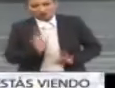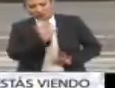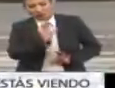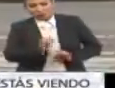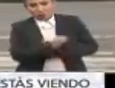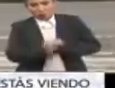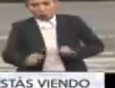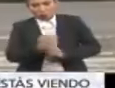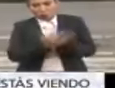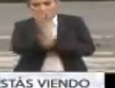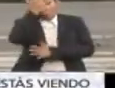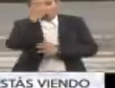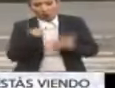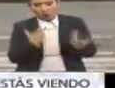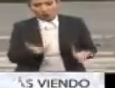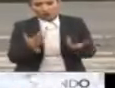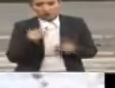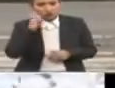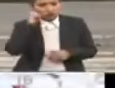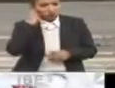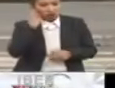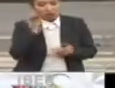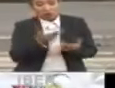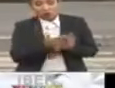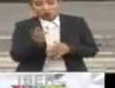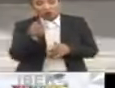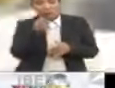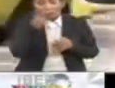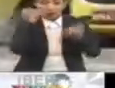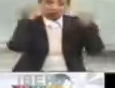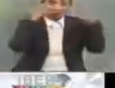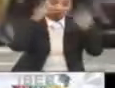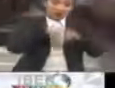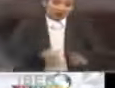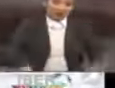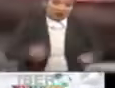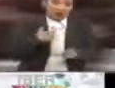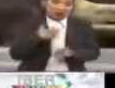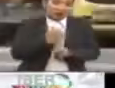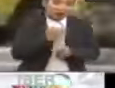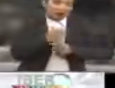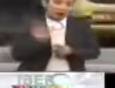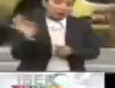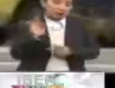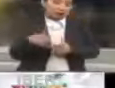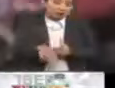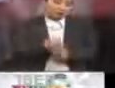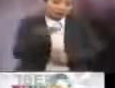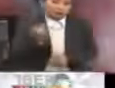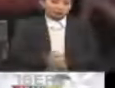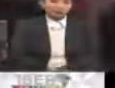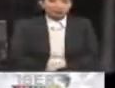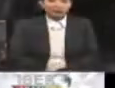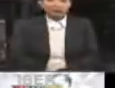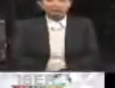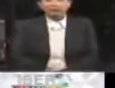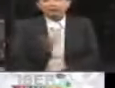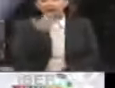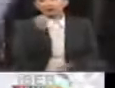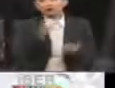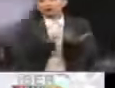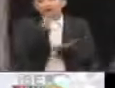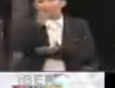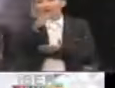tiene ideas bastante radicales, y eso en un segundo turno podría penalizarle. Muy bien, pues